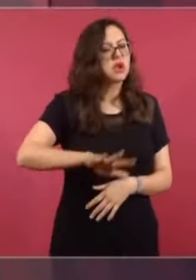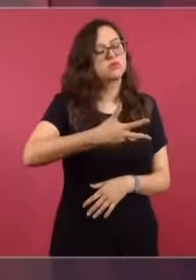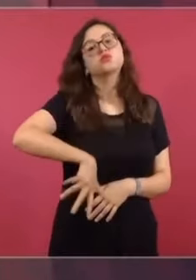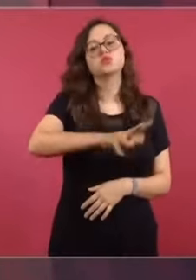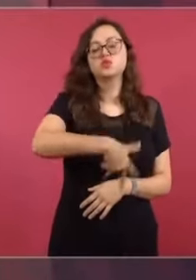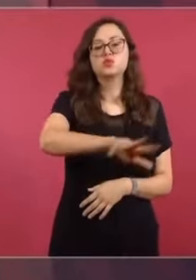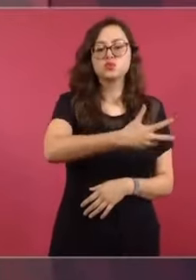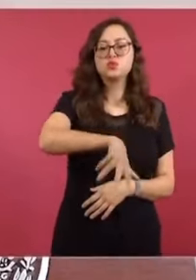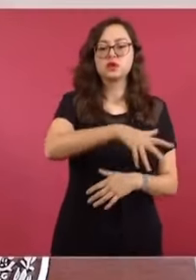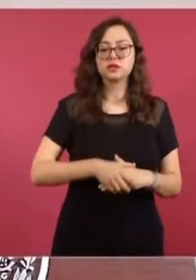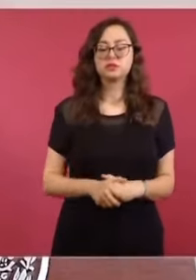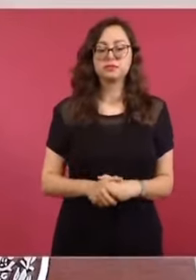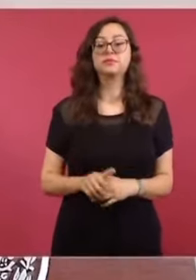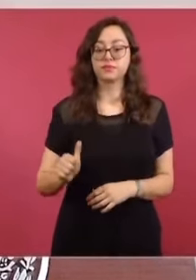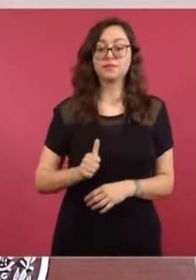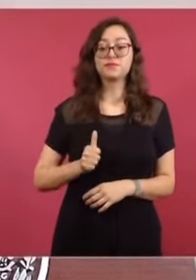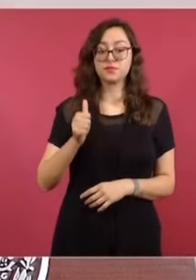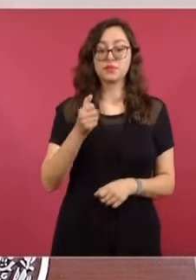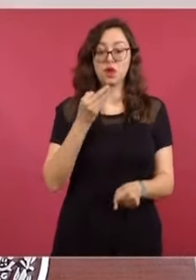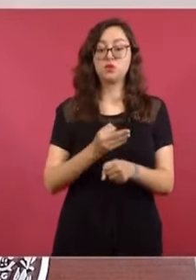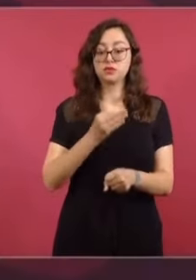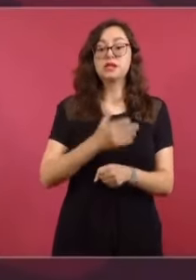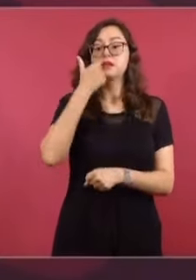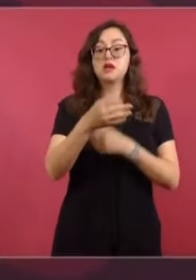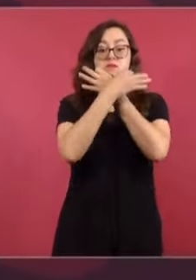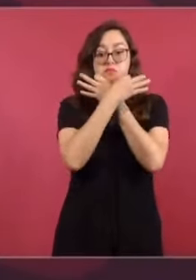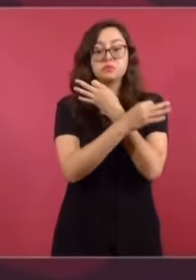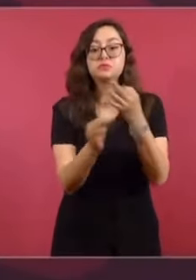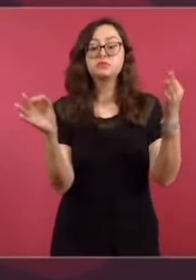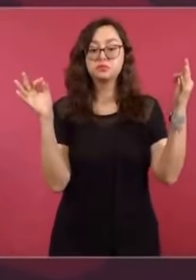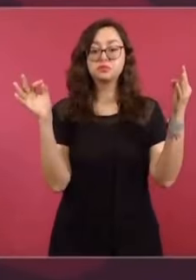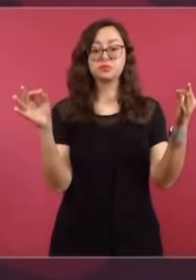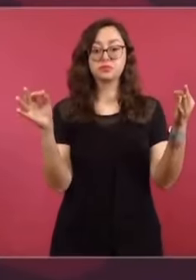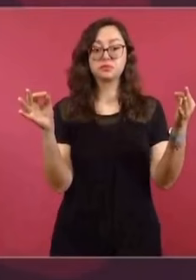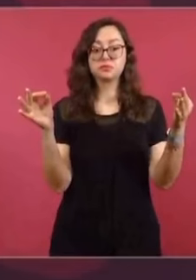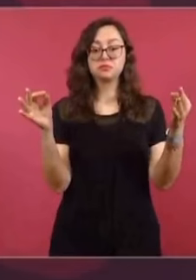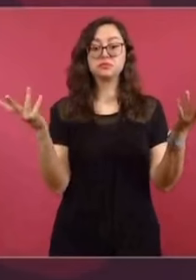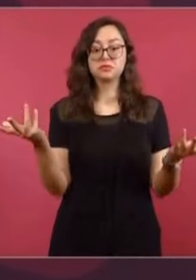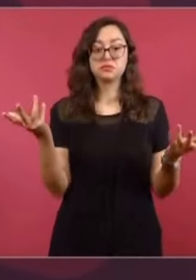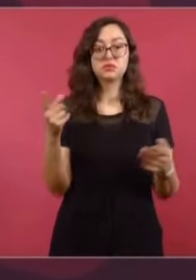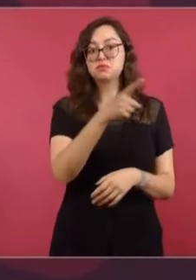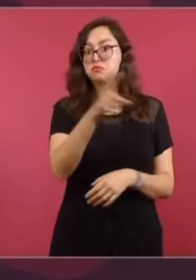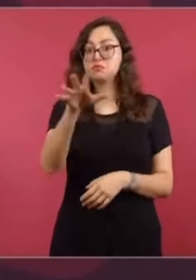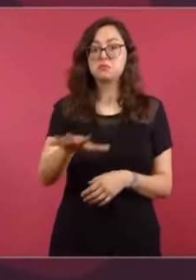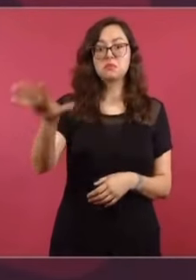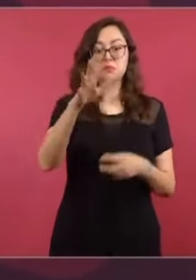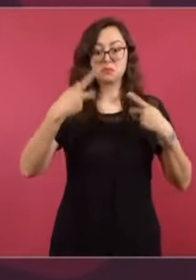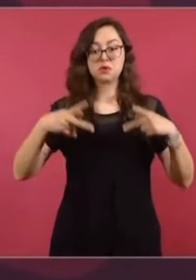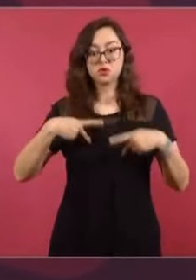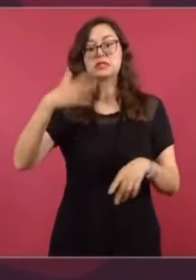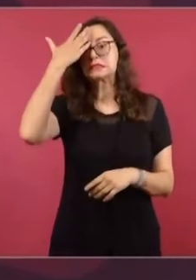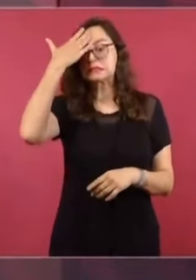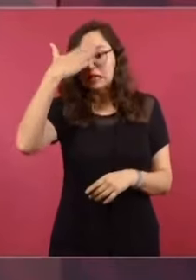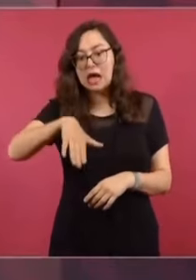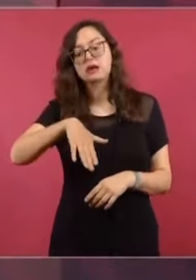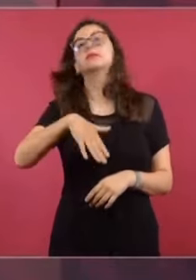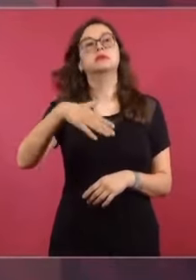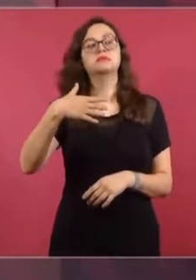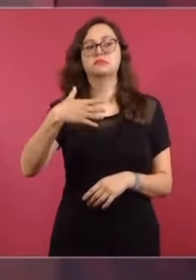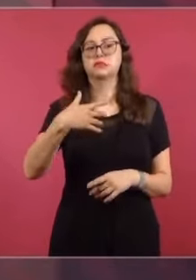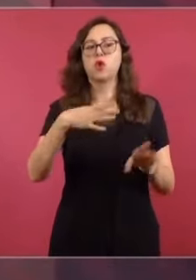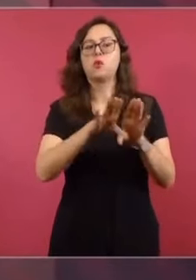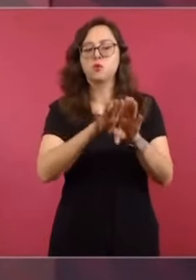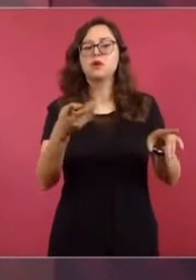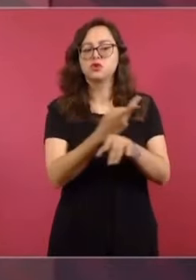búsqueda. Y quiero aquí aprovechar, porque sé que me escuchan muchos de los que saben lo que sucedió, que tienen